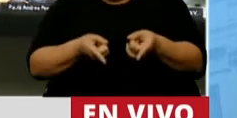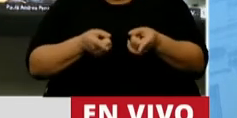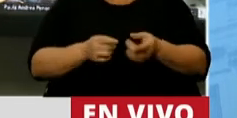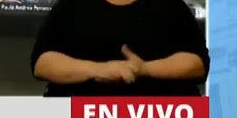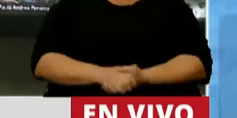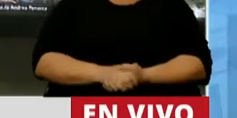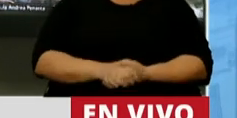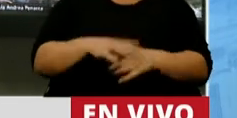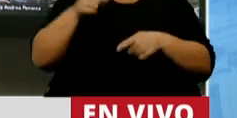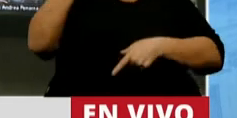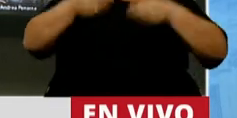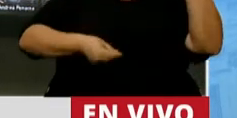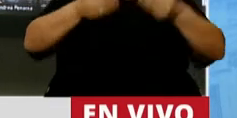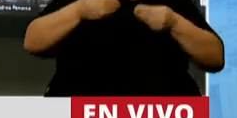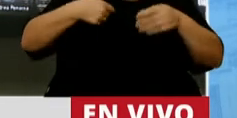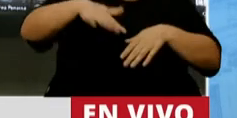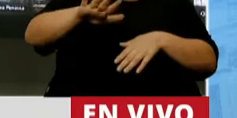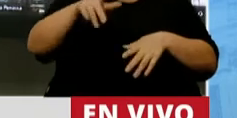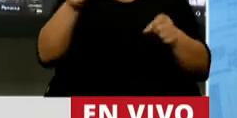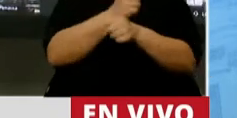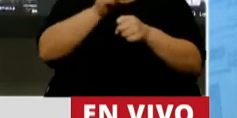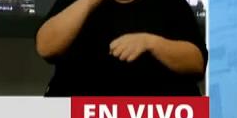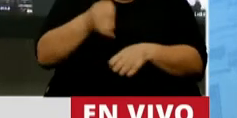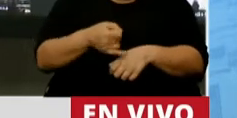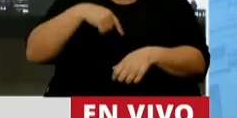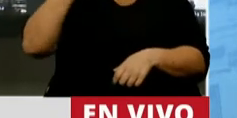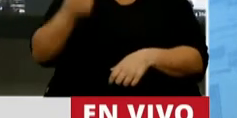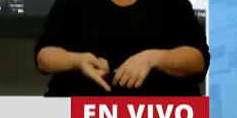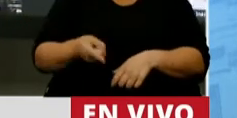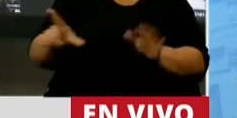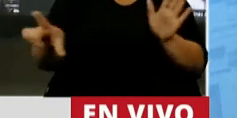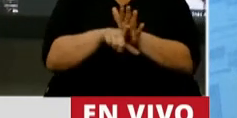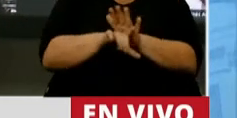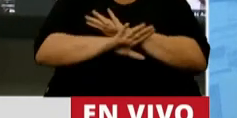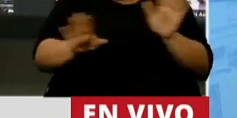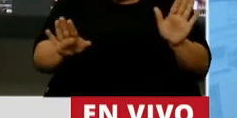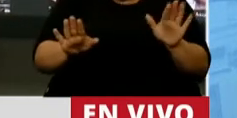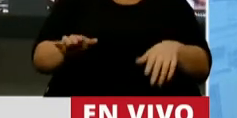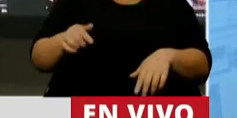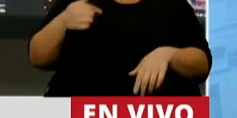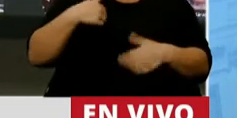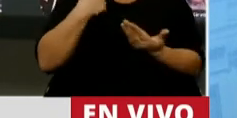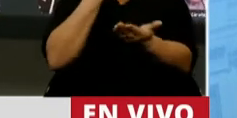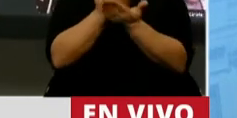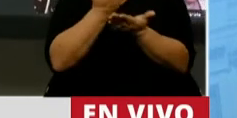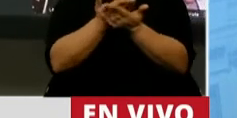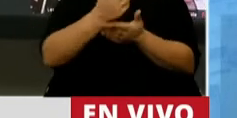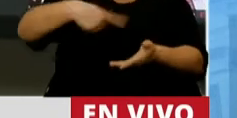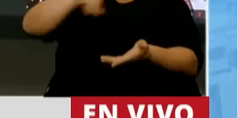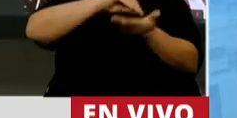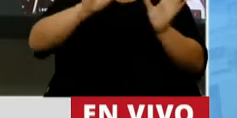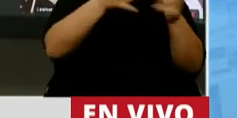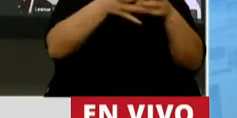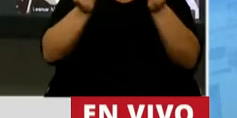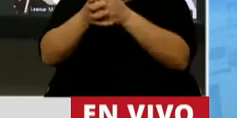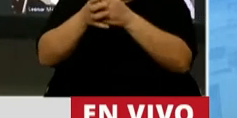voy a permitir, como el presupuesto lo vamos a aprobar, va a salir, mañana va a ser ley, me voy a permitir proponerle a los diputados de ambos